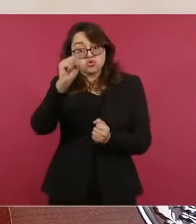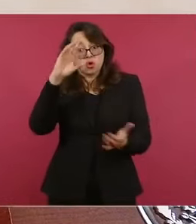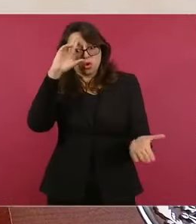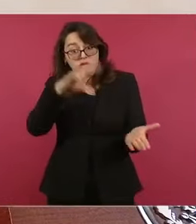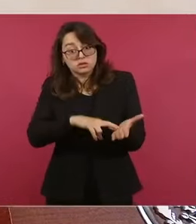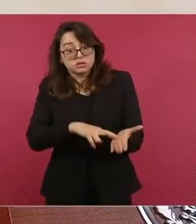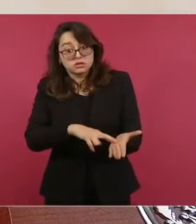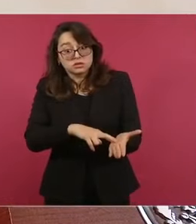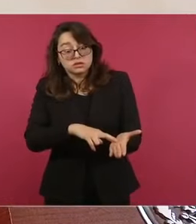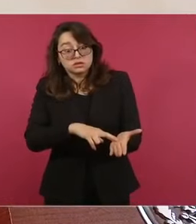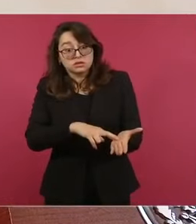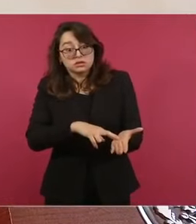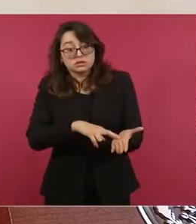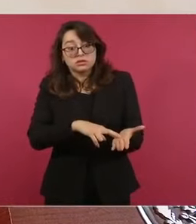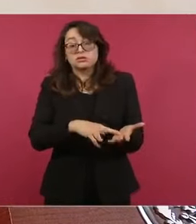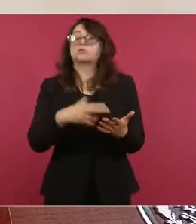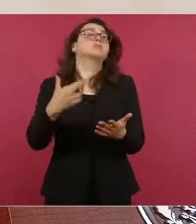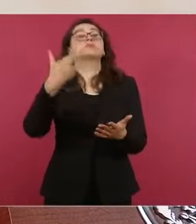Judicial.